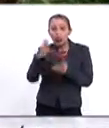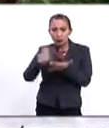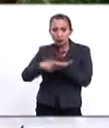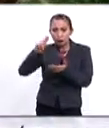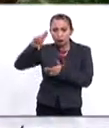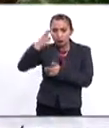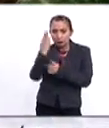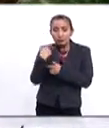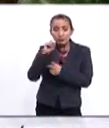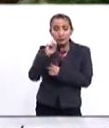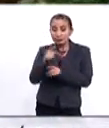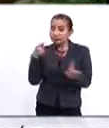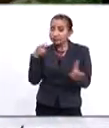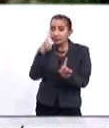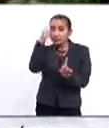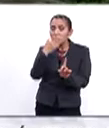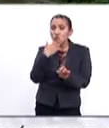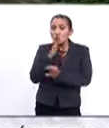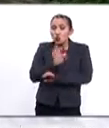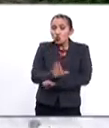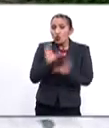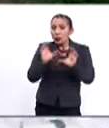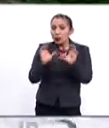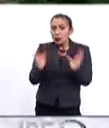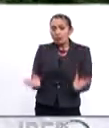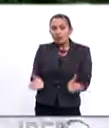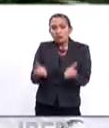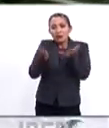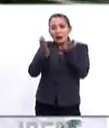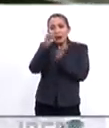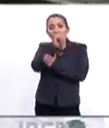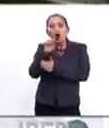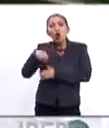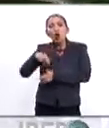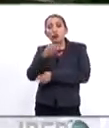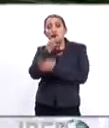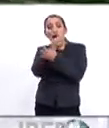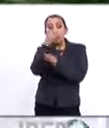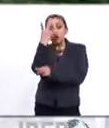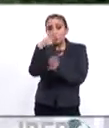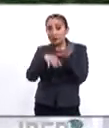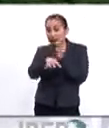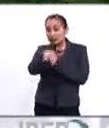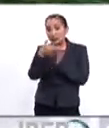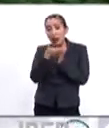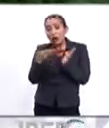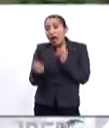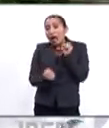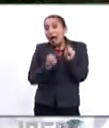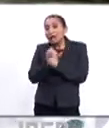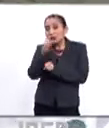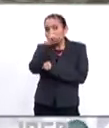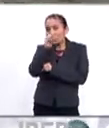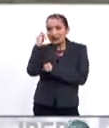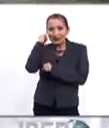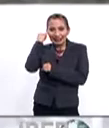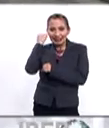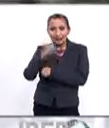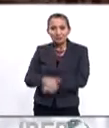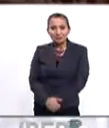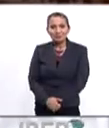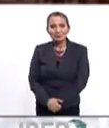universidades. Con el mismo propósito de preservación y revitalización, la ONU declaró este 2019 como el Año de las Lenguas